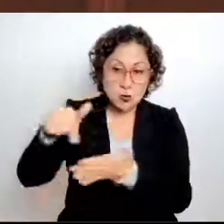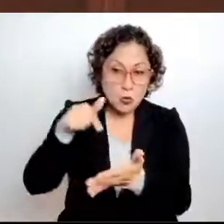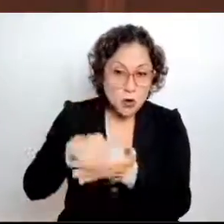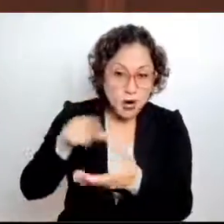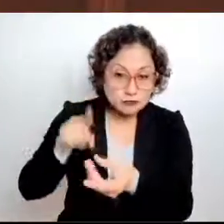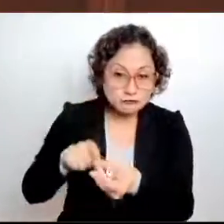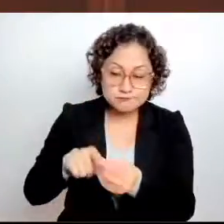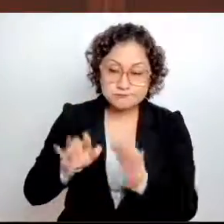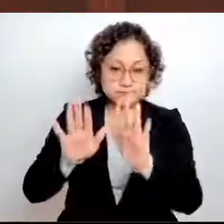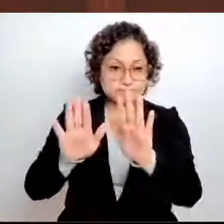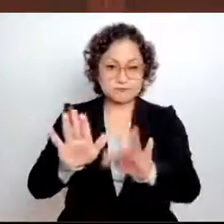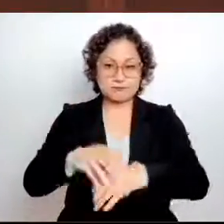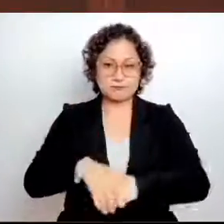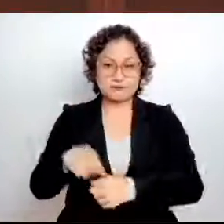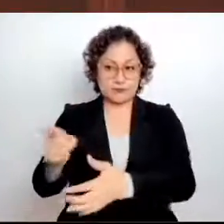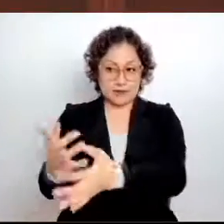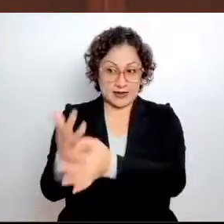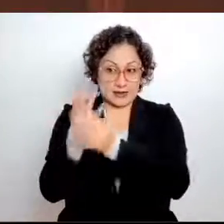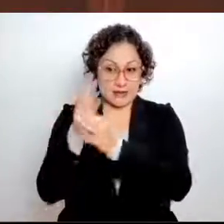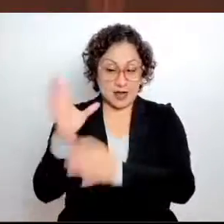de aquí hacia acá,